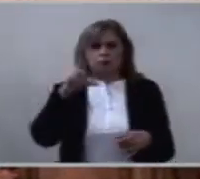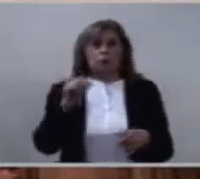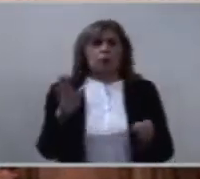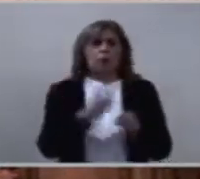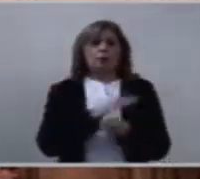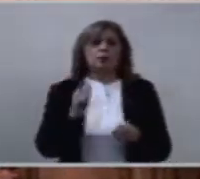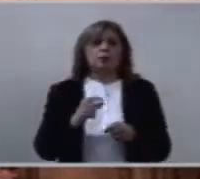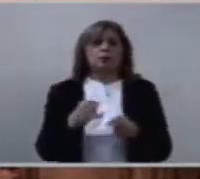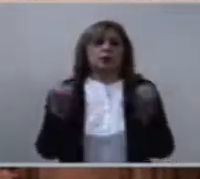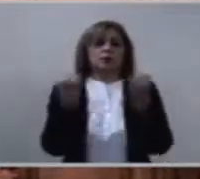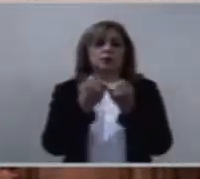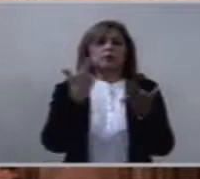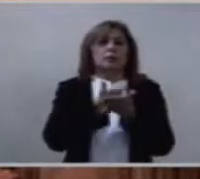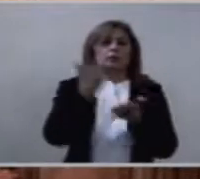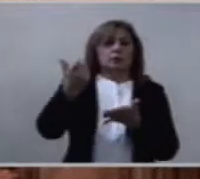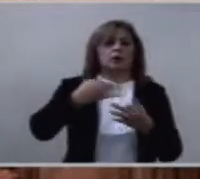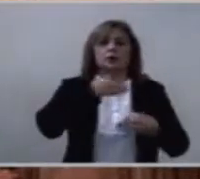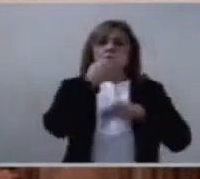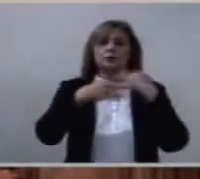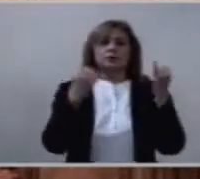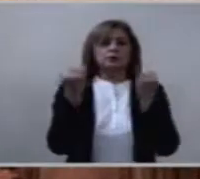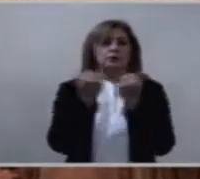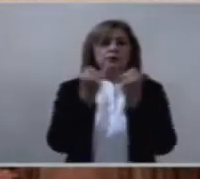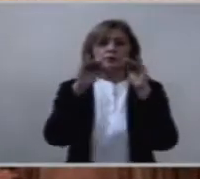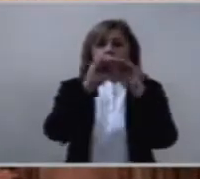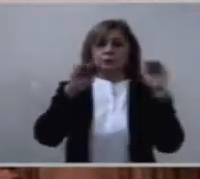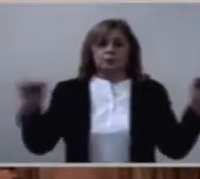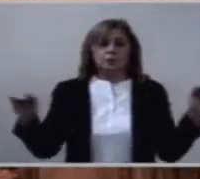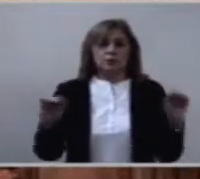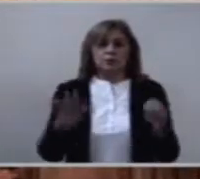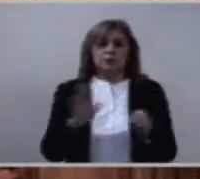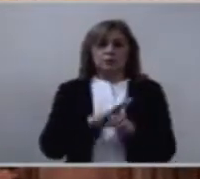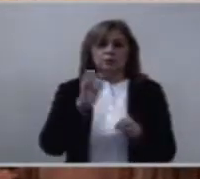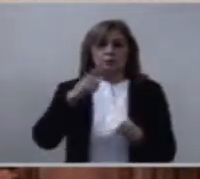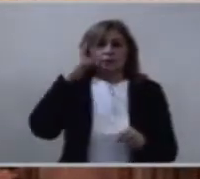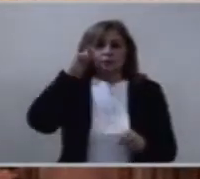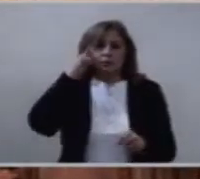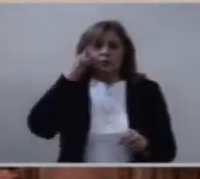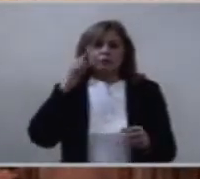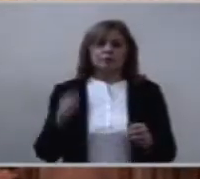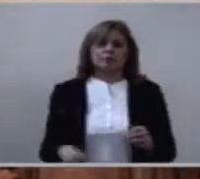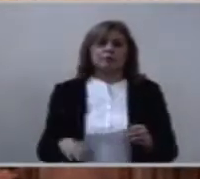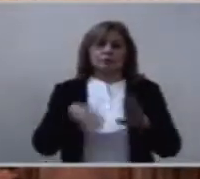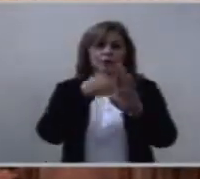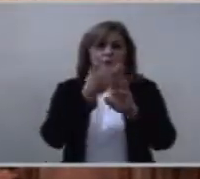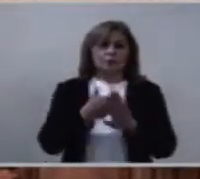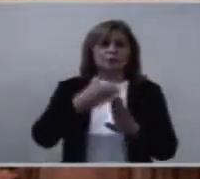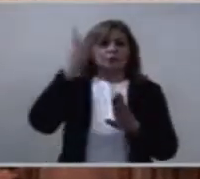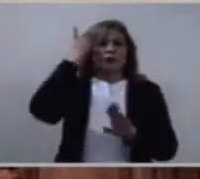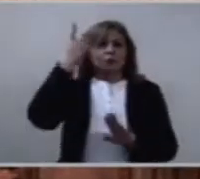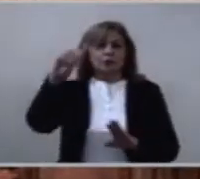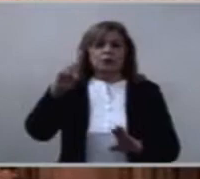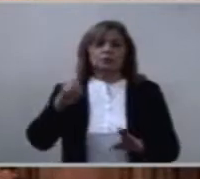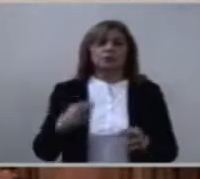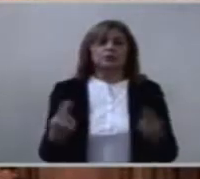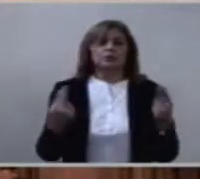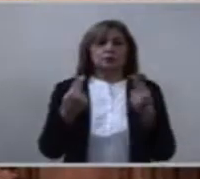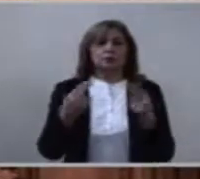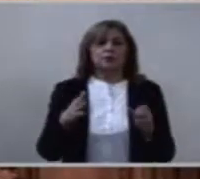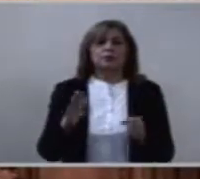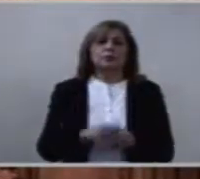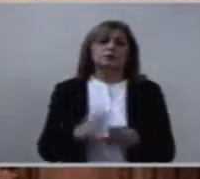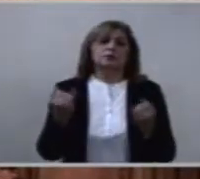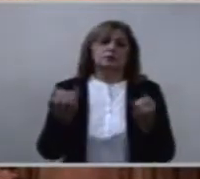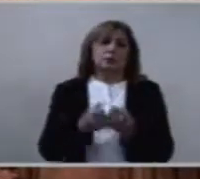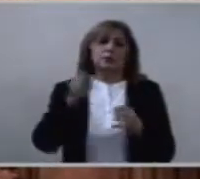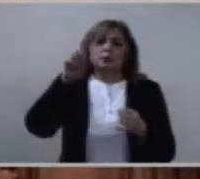dijeron ellos, ese grito de malestar que siempre surge del corazón humano,